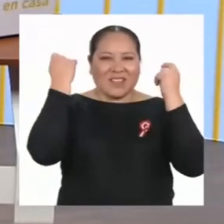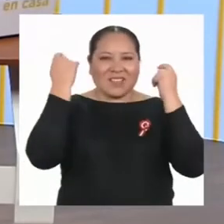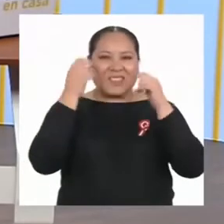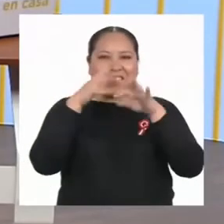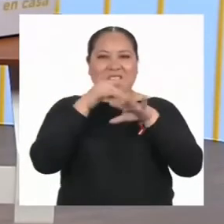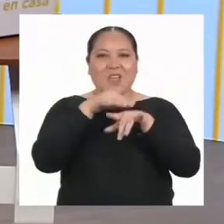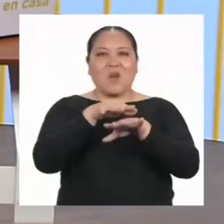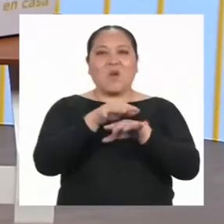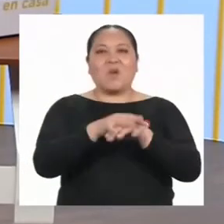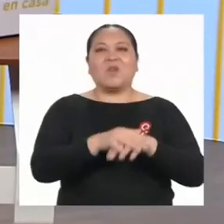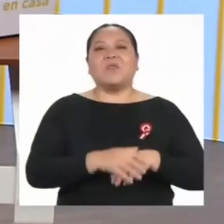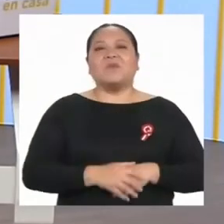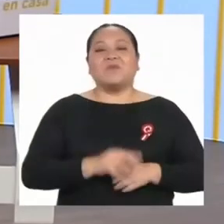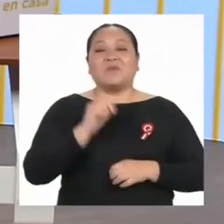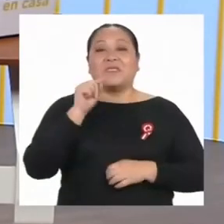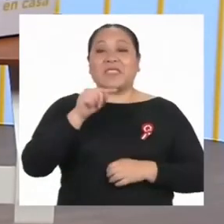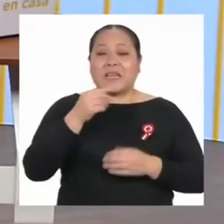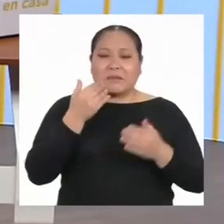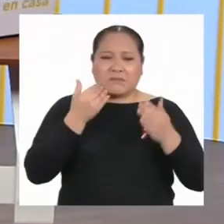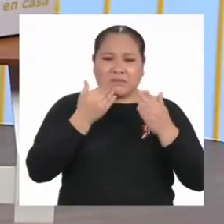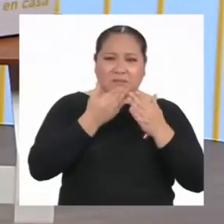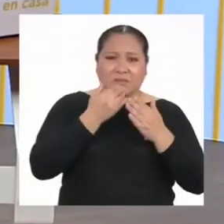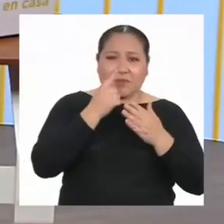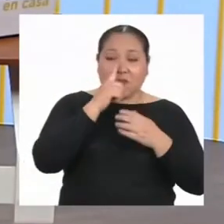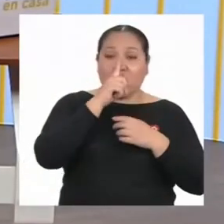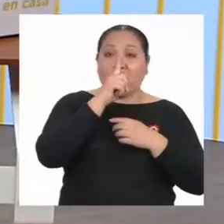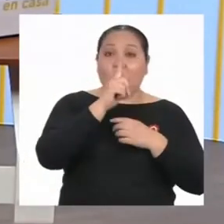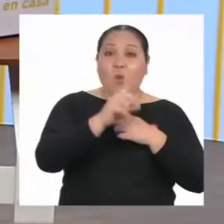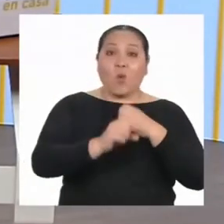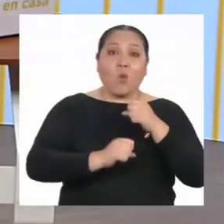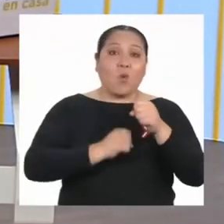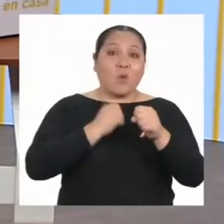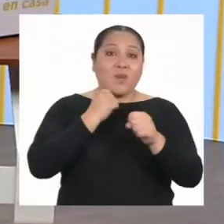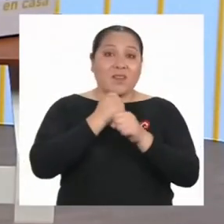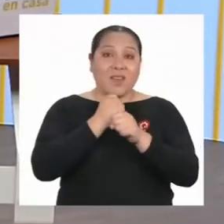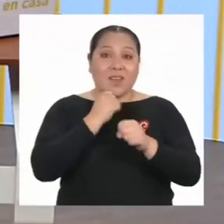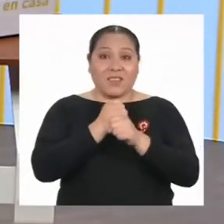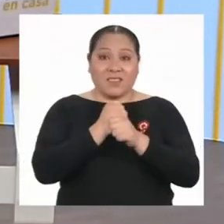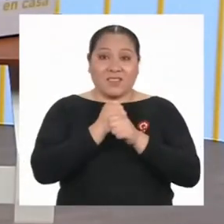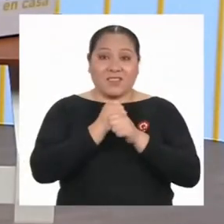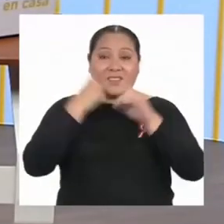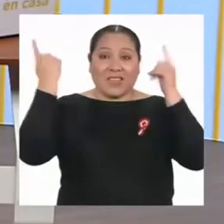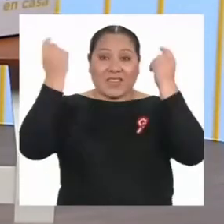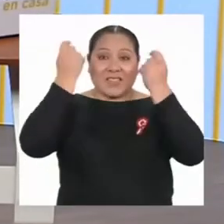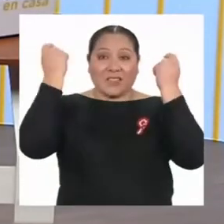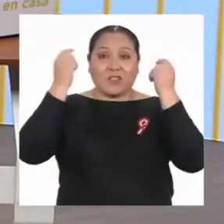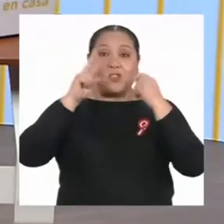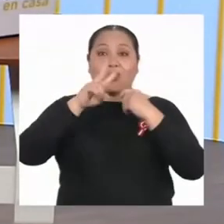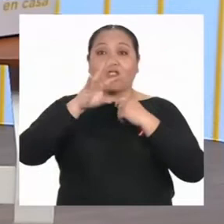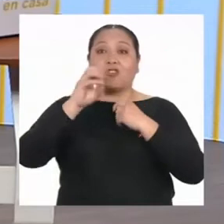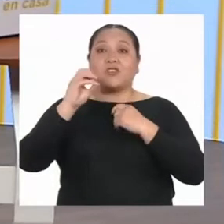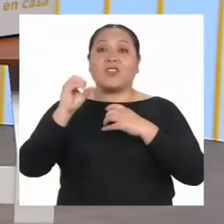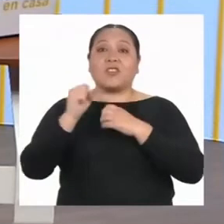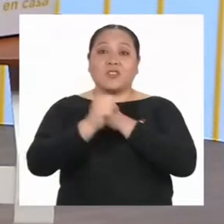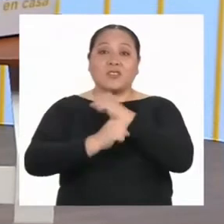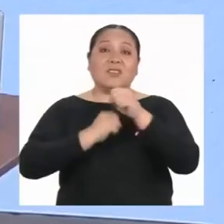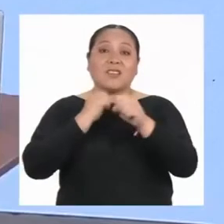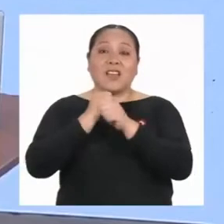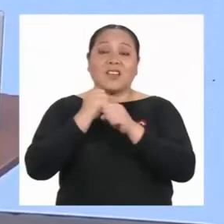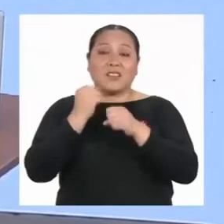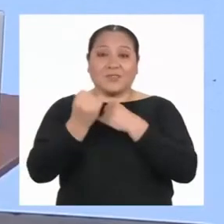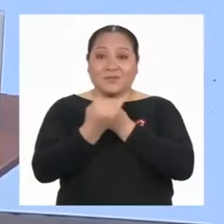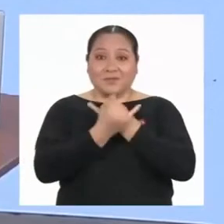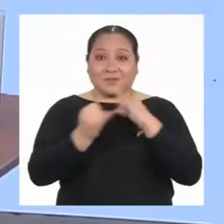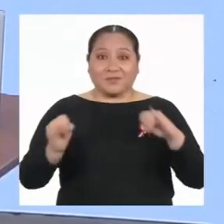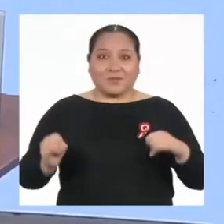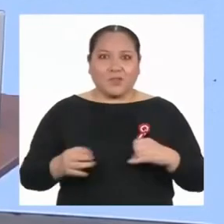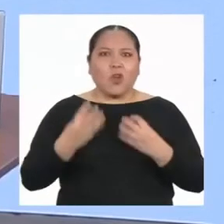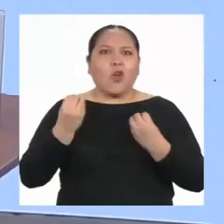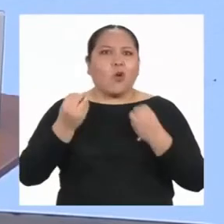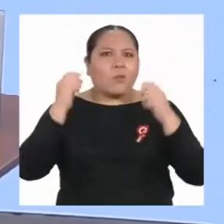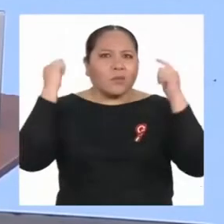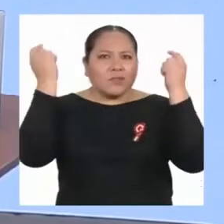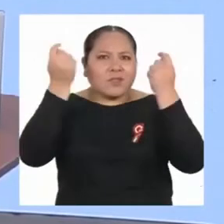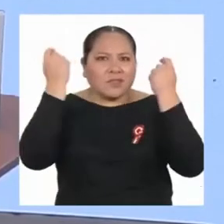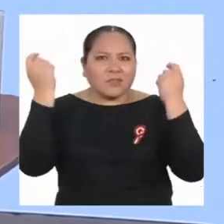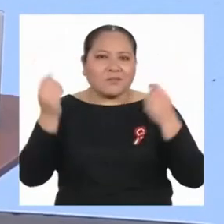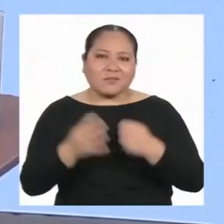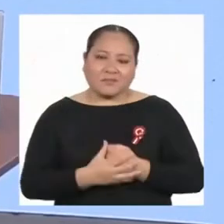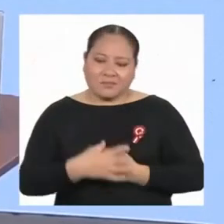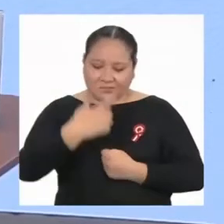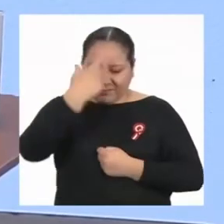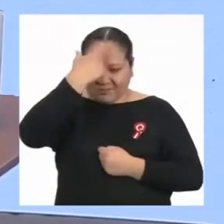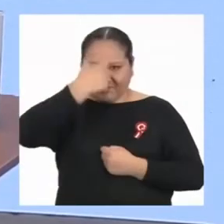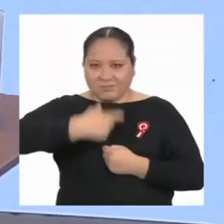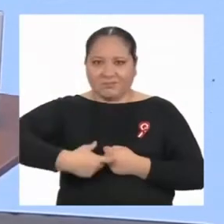patrias y estamos a un año de nuestro bicentenario. ¿Cómo lo celebramos? Pues, siendo mejores